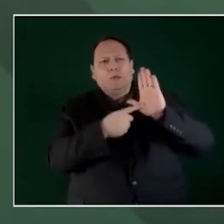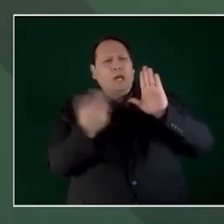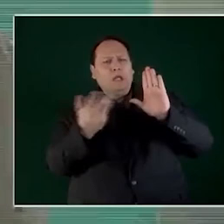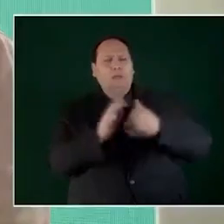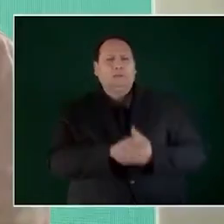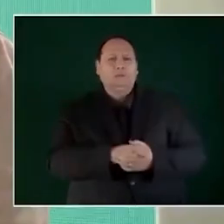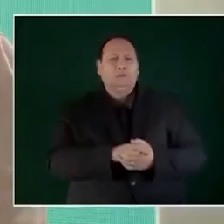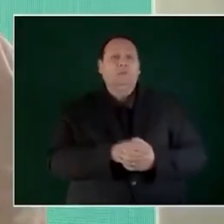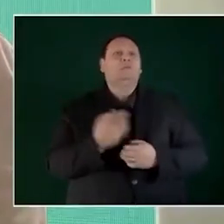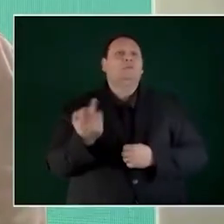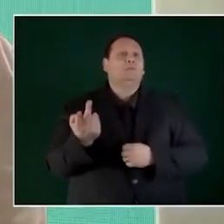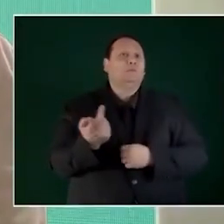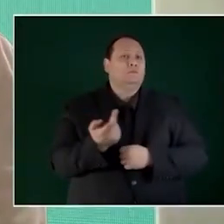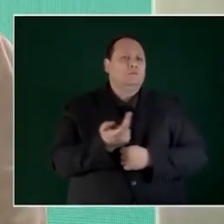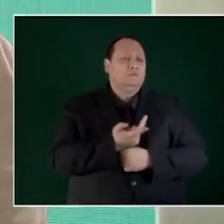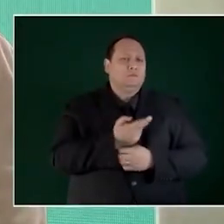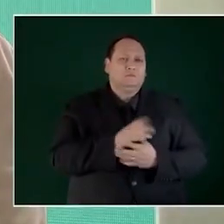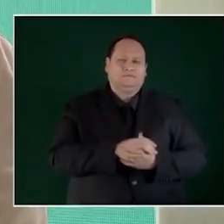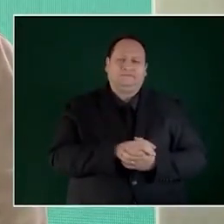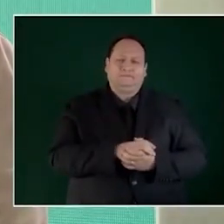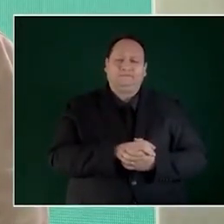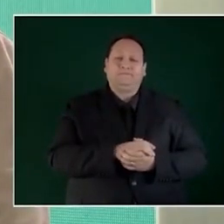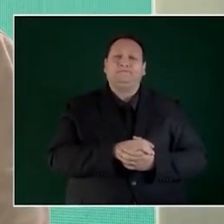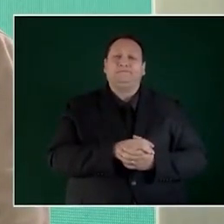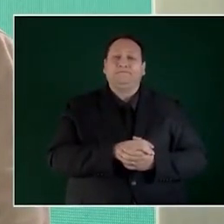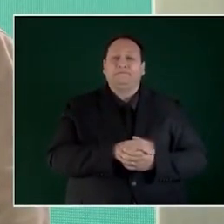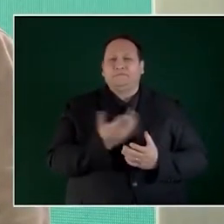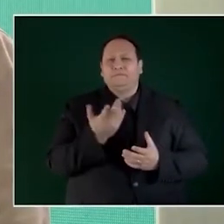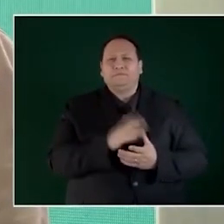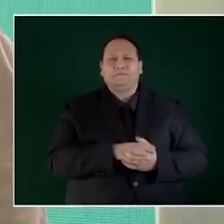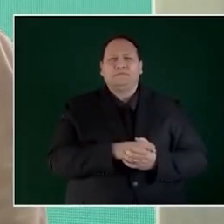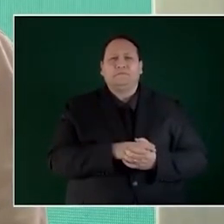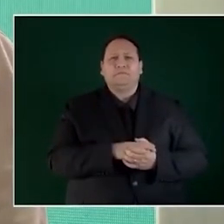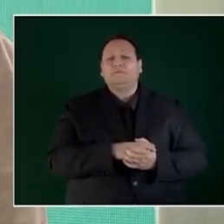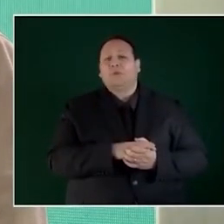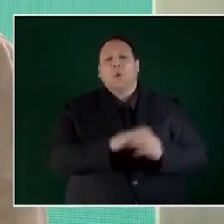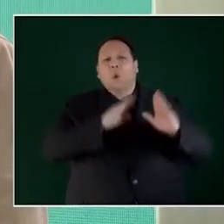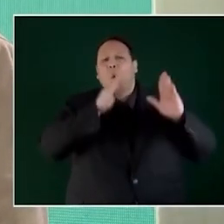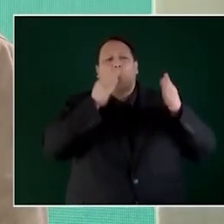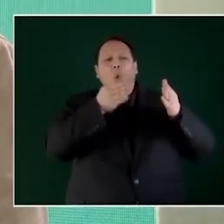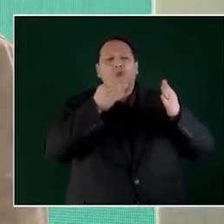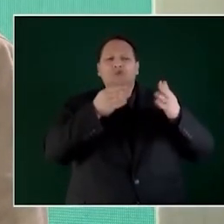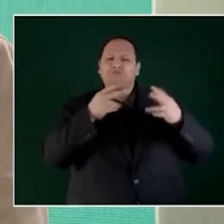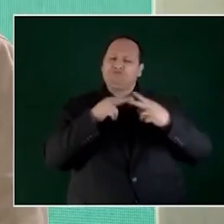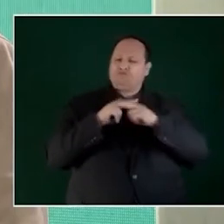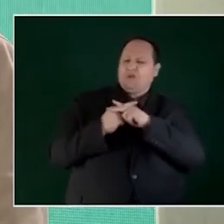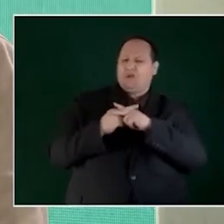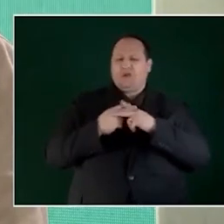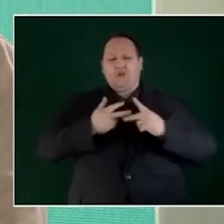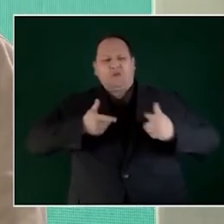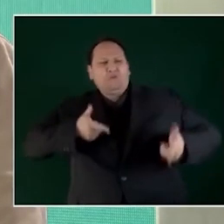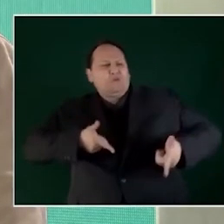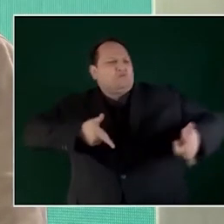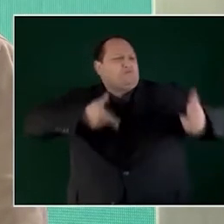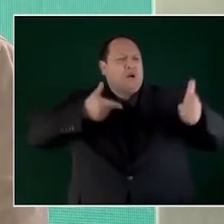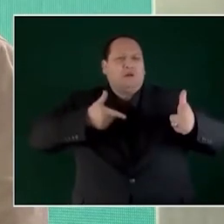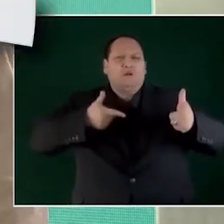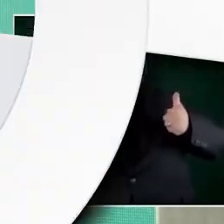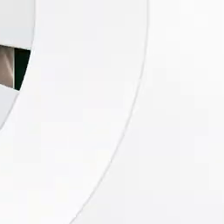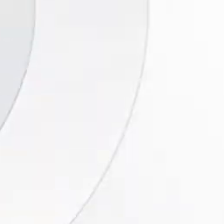donde lo central es la violencia, el